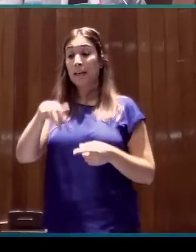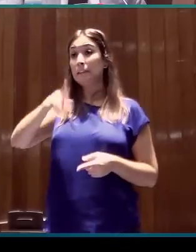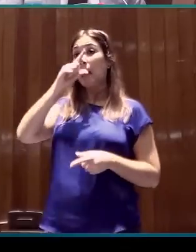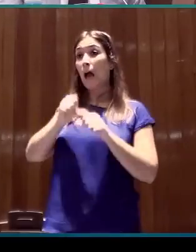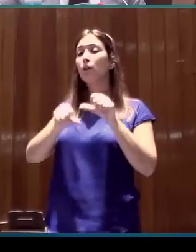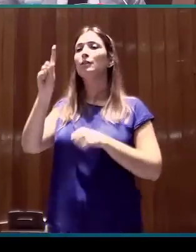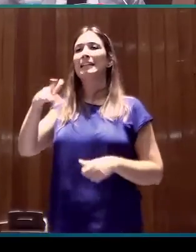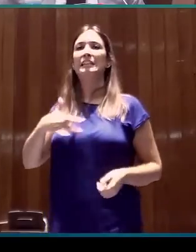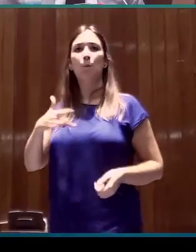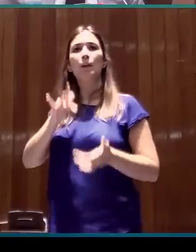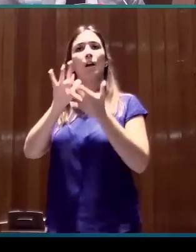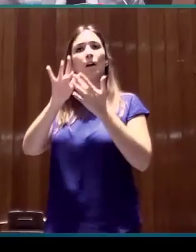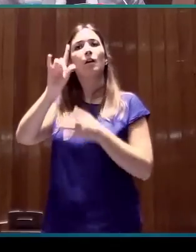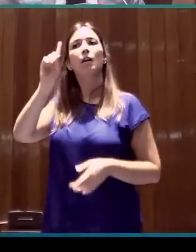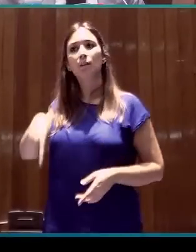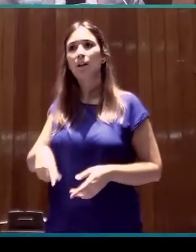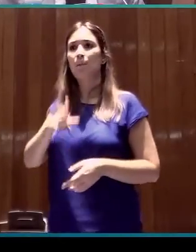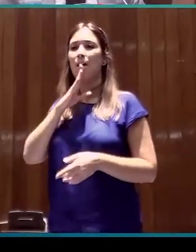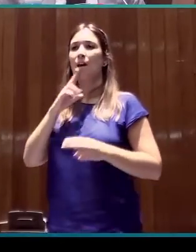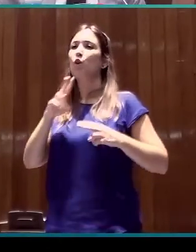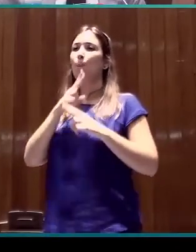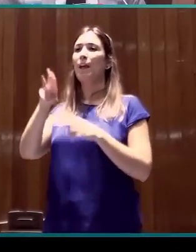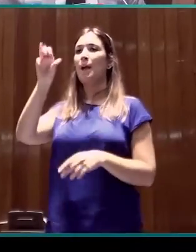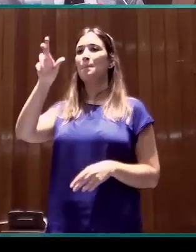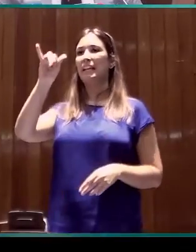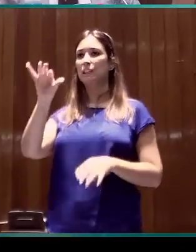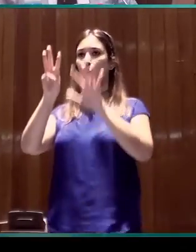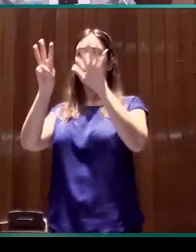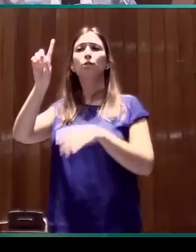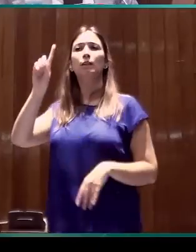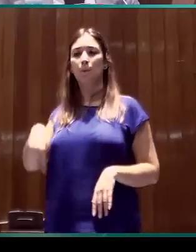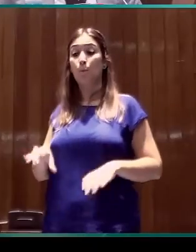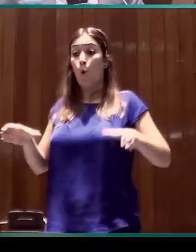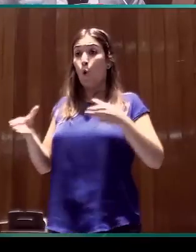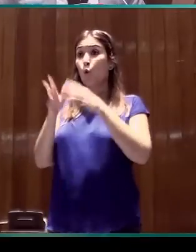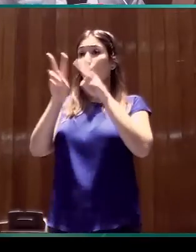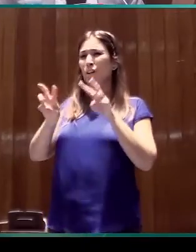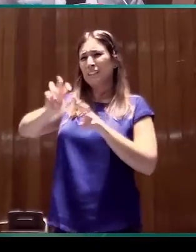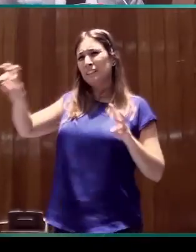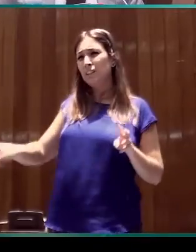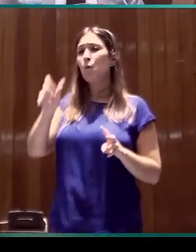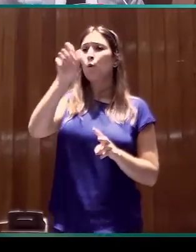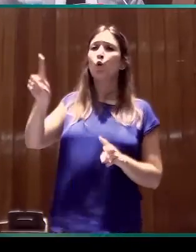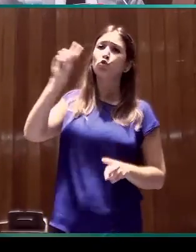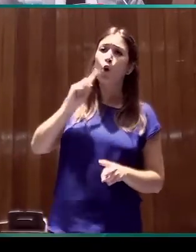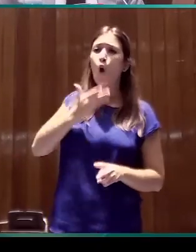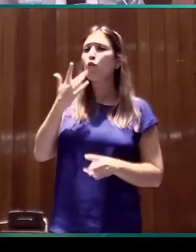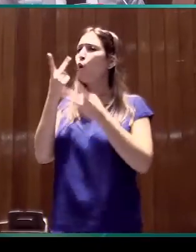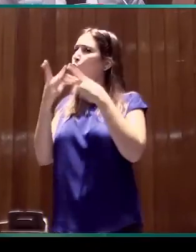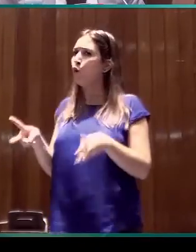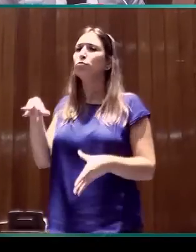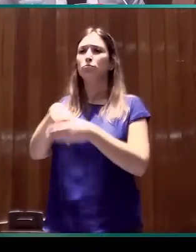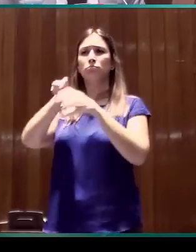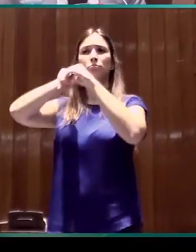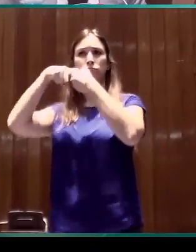Universidad de Sevilla y también con la de París 8. El grupo de investigación incluye investigadores sordos y oyentes y